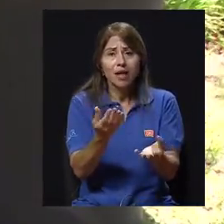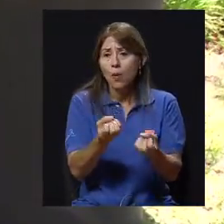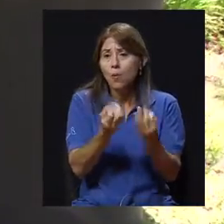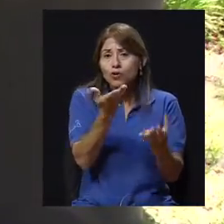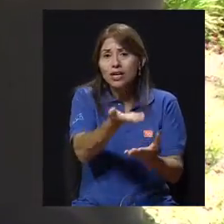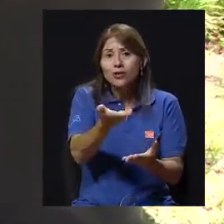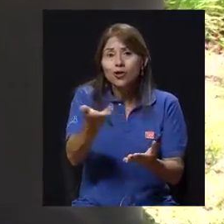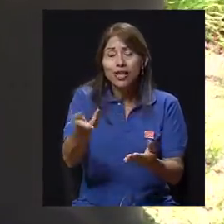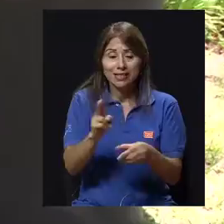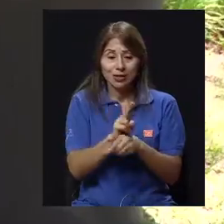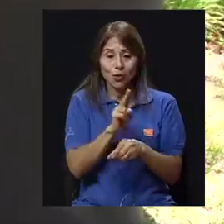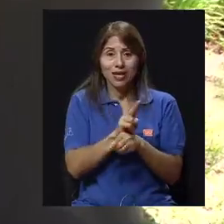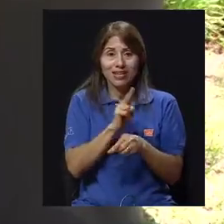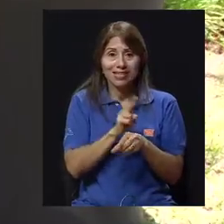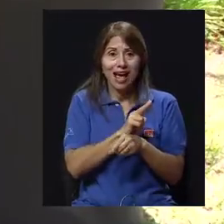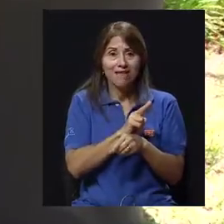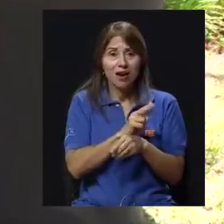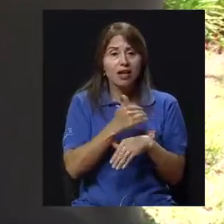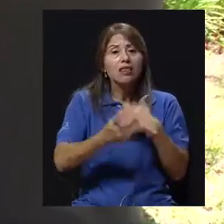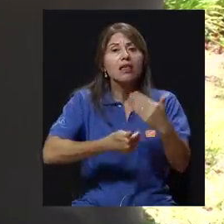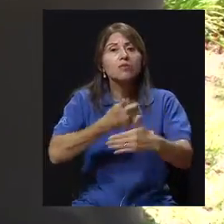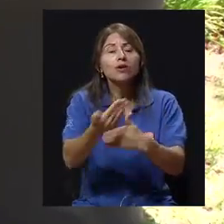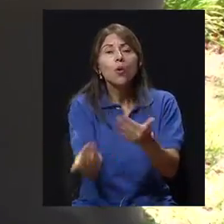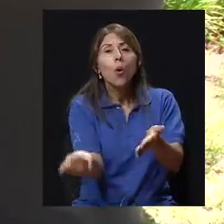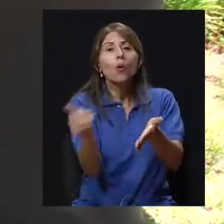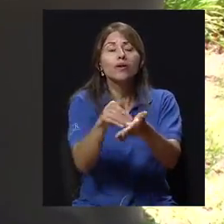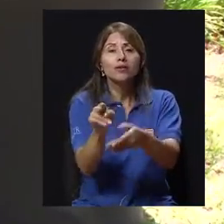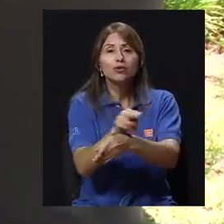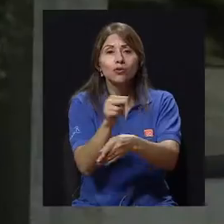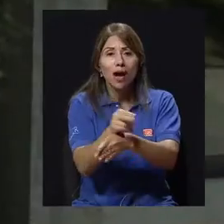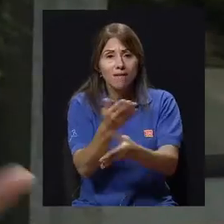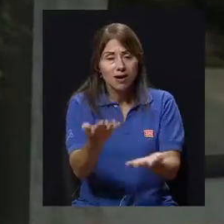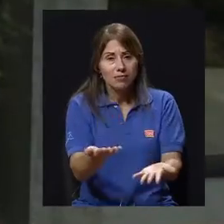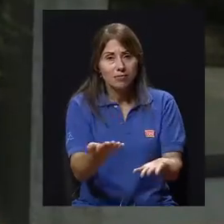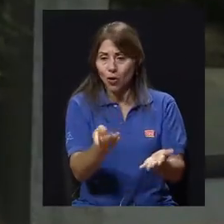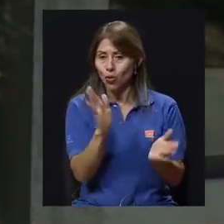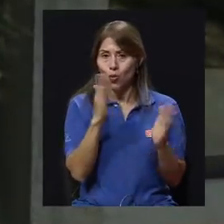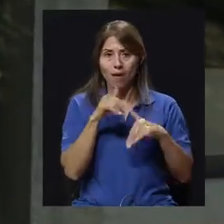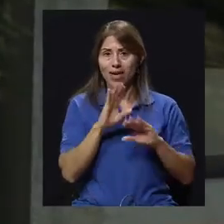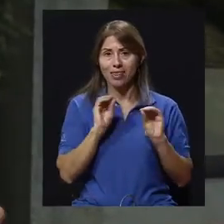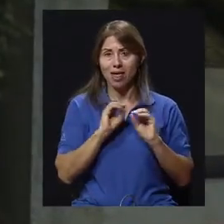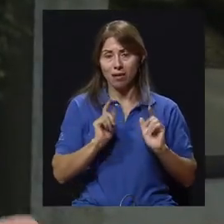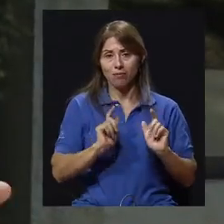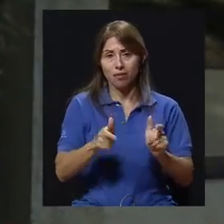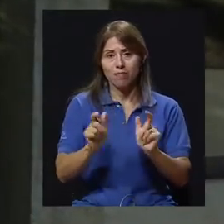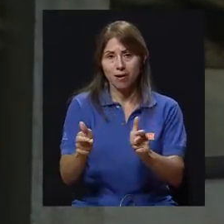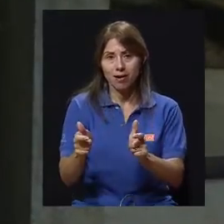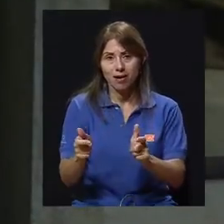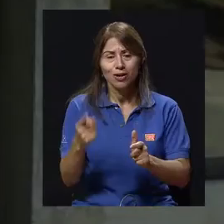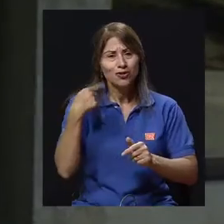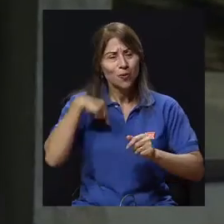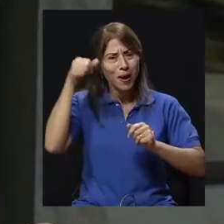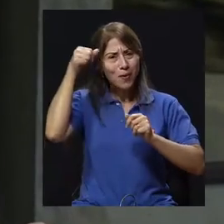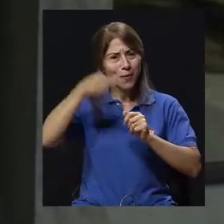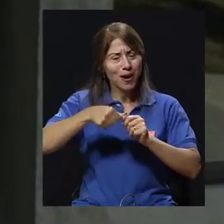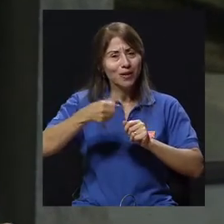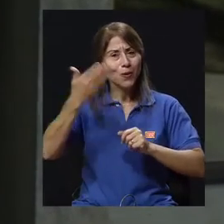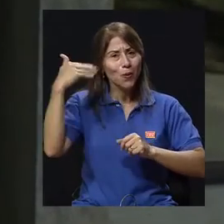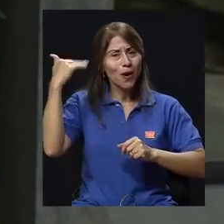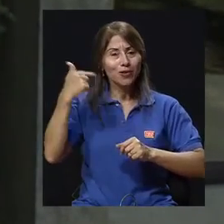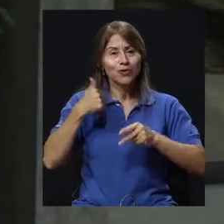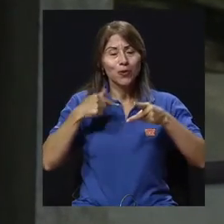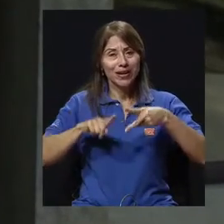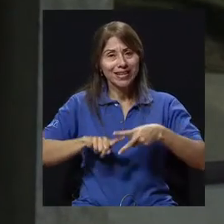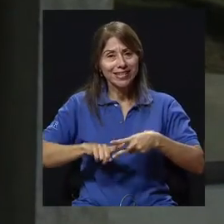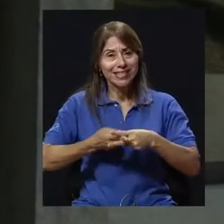utilizaban en las personas para procedimientos, eran reusables. Hasta por un tema de recursos financieros, yo me acuerdo cuando yo